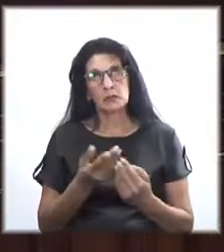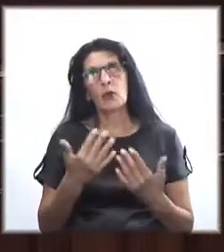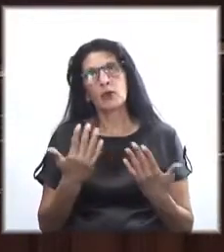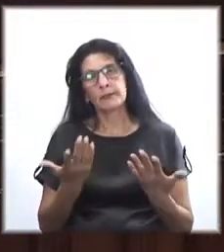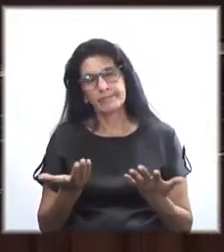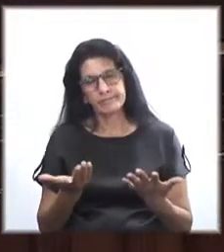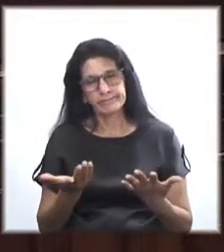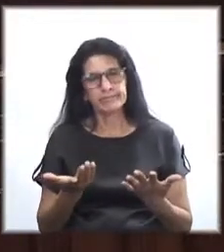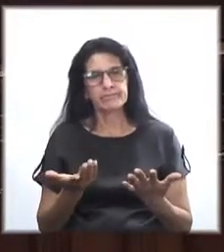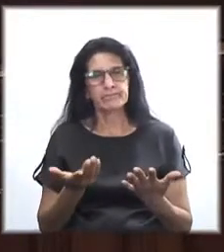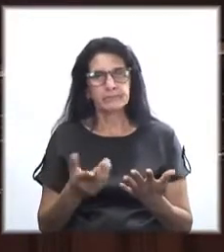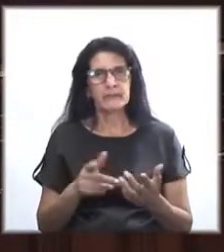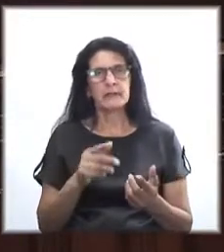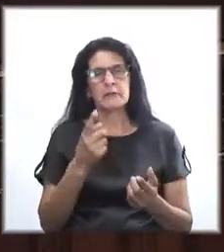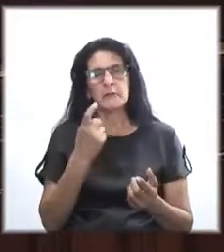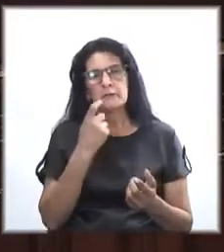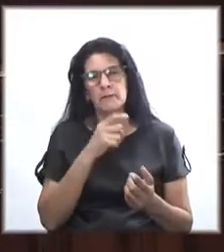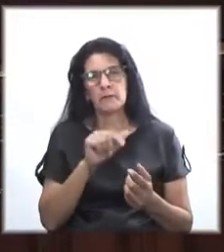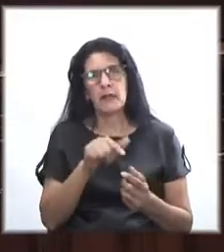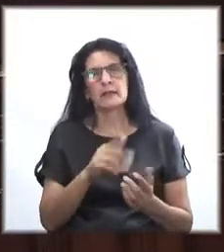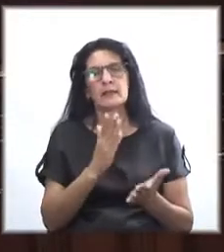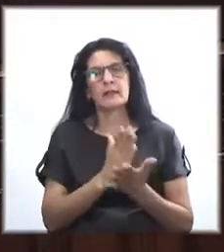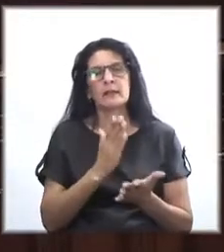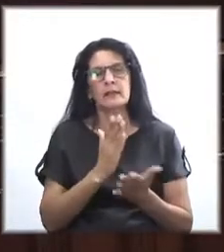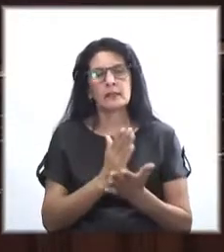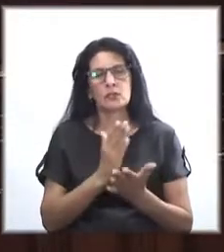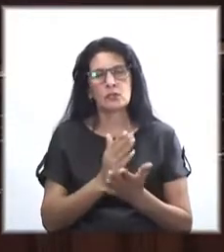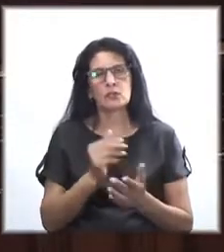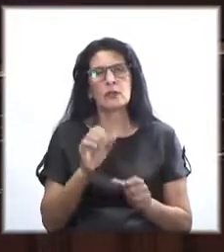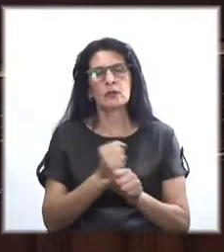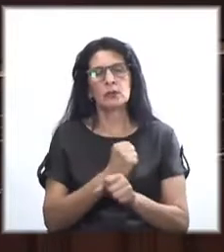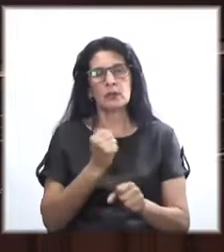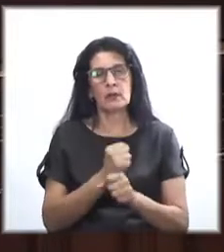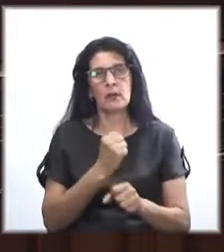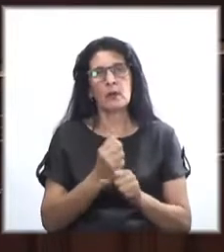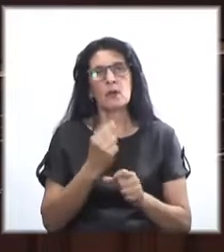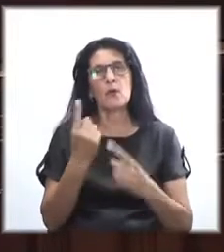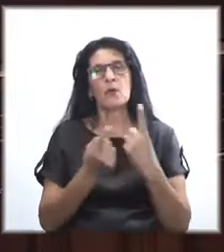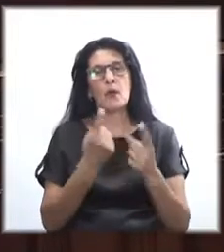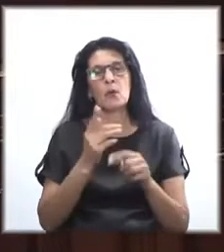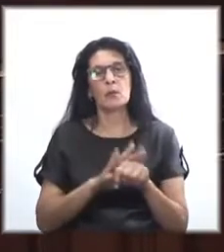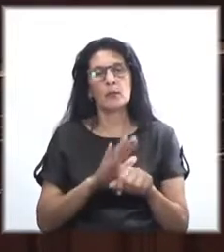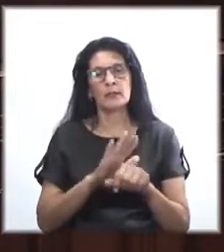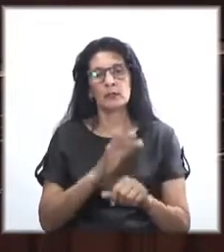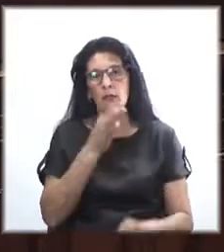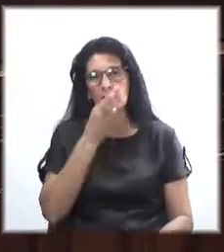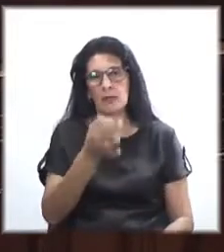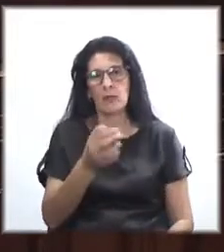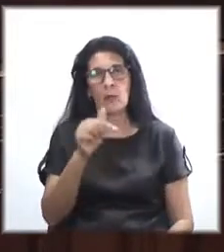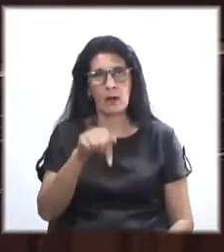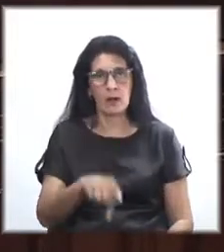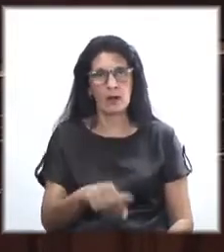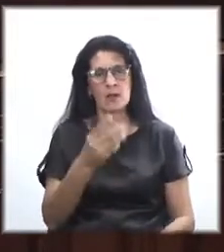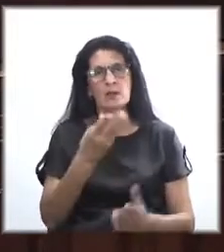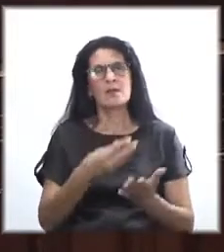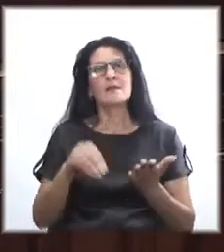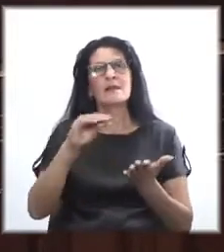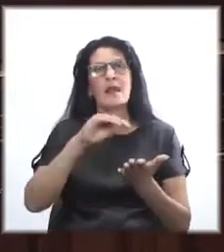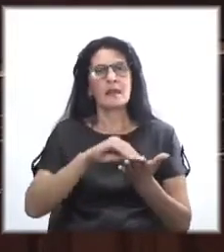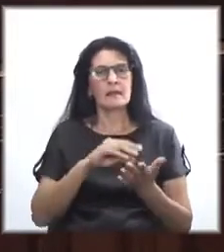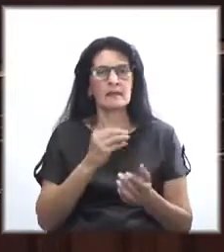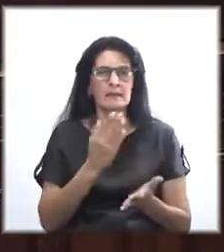sacarles derechos a los trabajadores como en algún momento se dijo acá, se les agrega derechos.